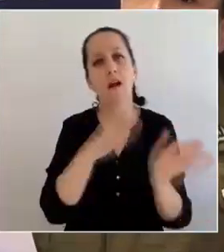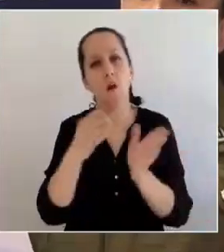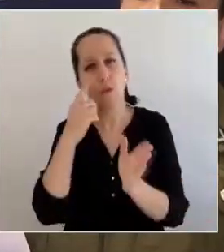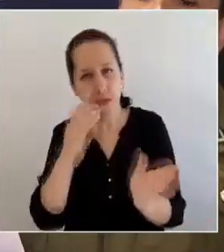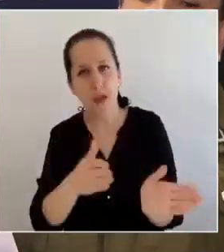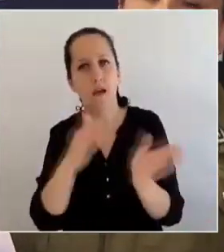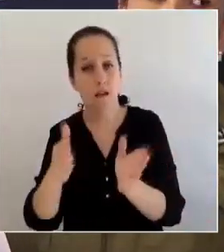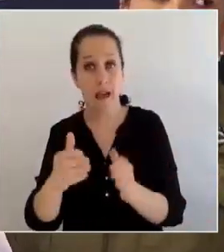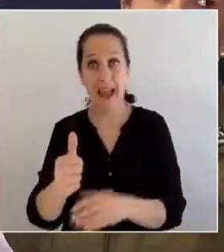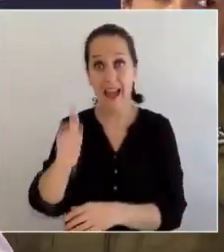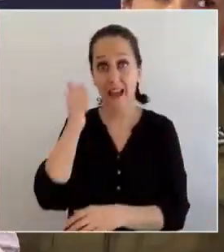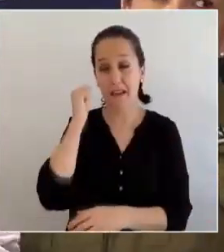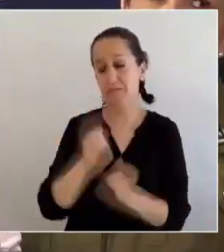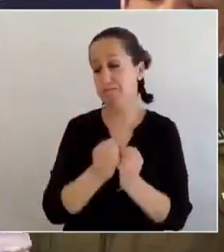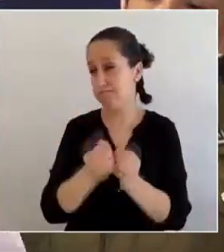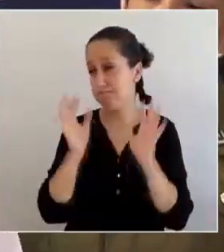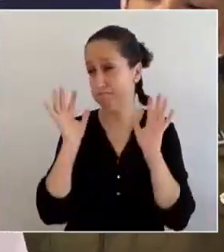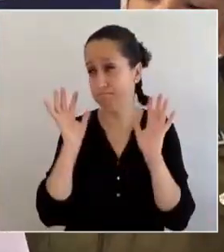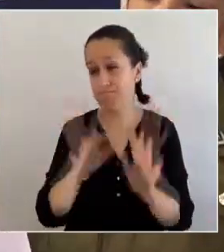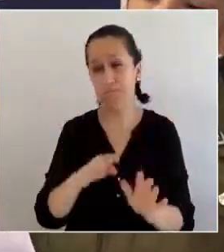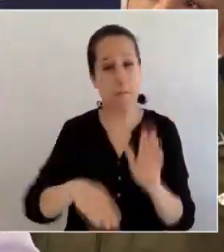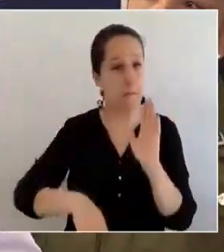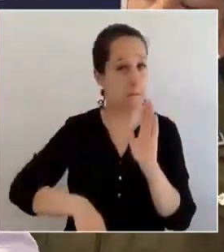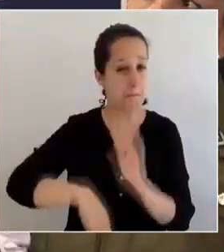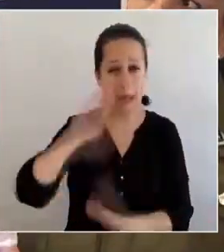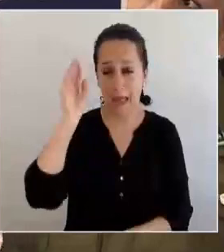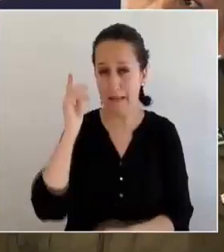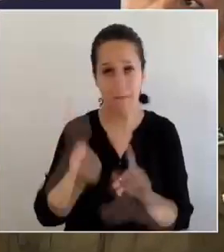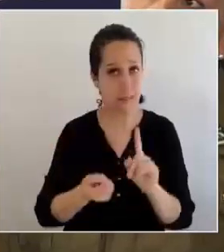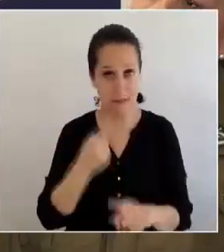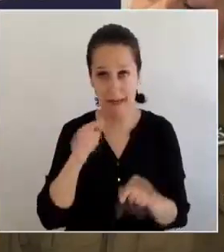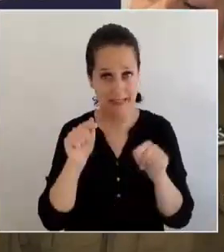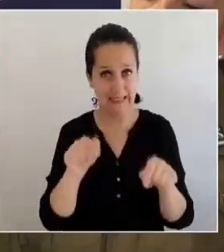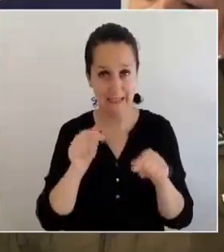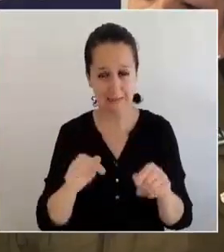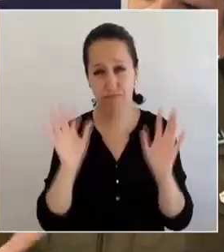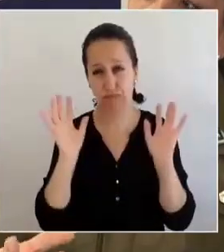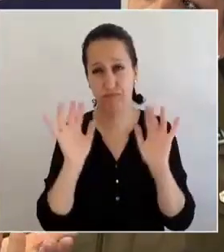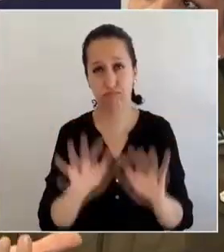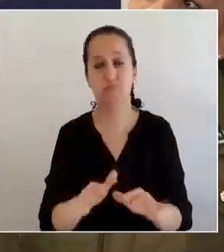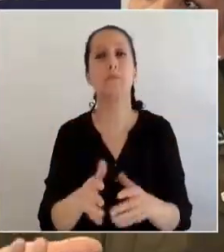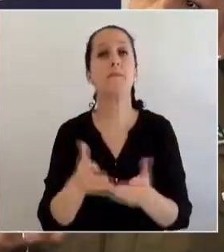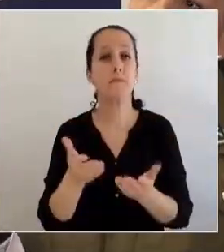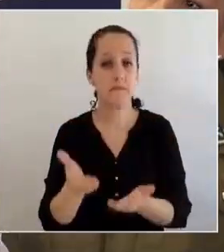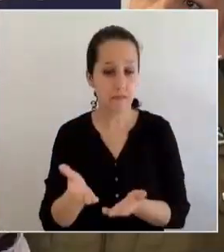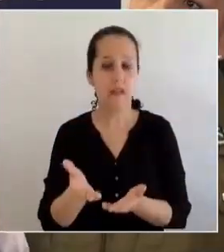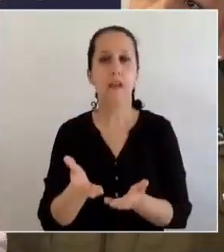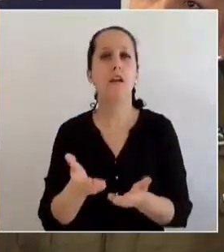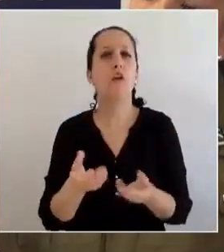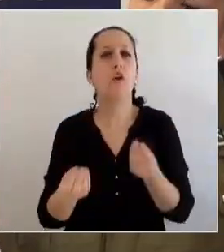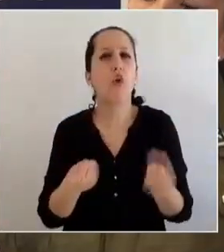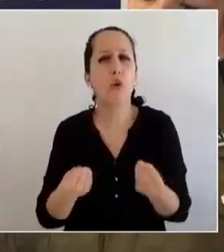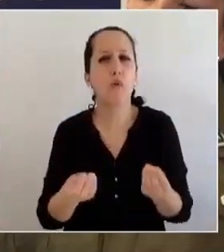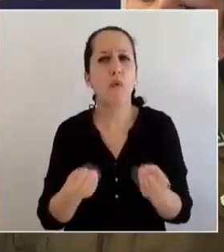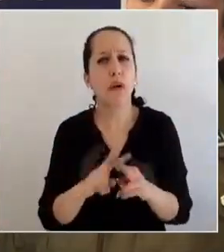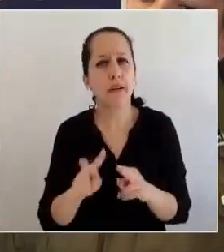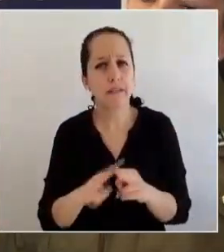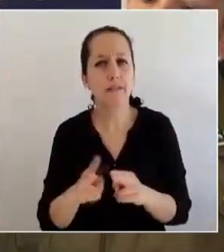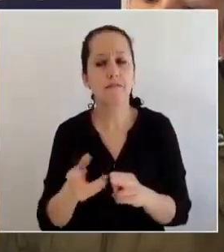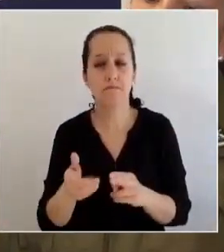Lo del día de ayer fue, repito, la mayor asistencia al festival. Para poder llevar a cabo eso,